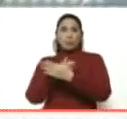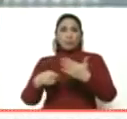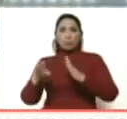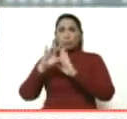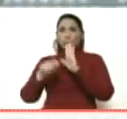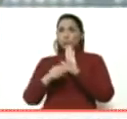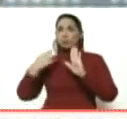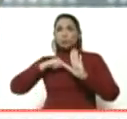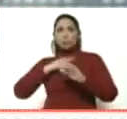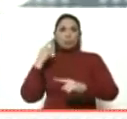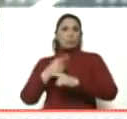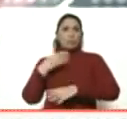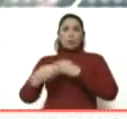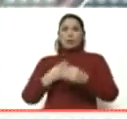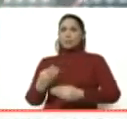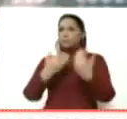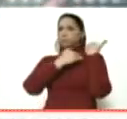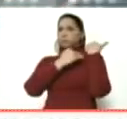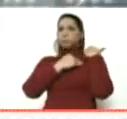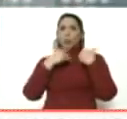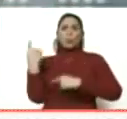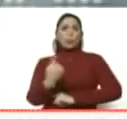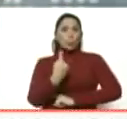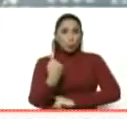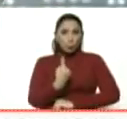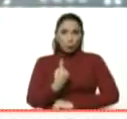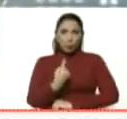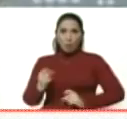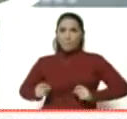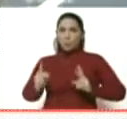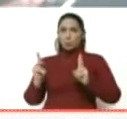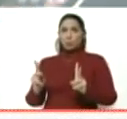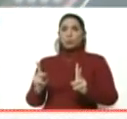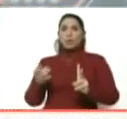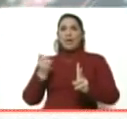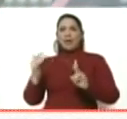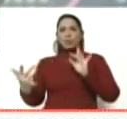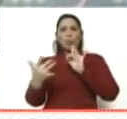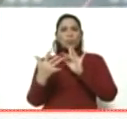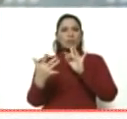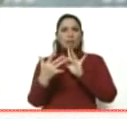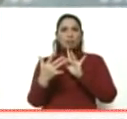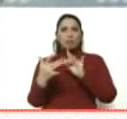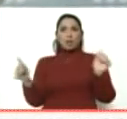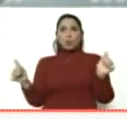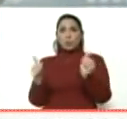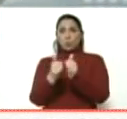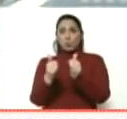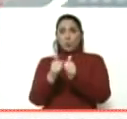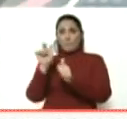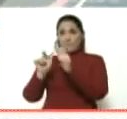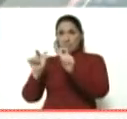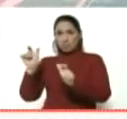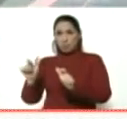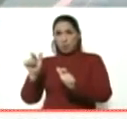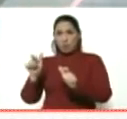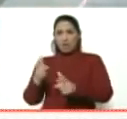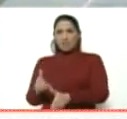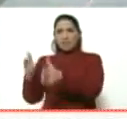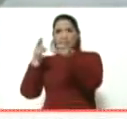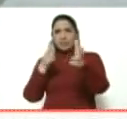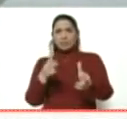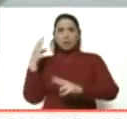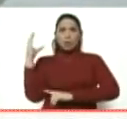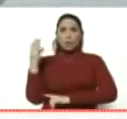y haremos lo que corresponda. Y en las únicas oportunidades que hubo contactos con personas en la guerrilla colombiana fueron